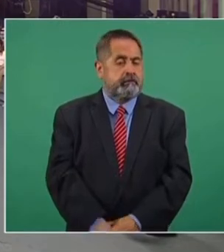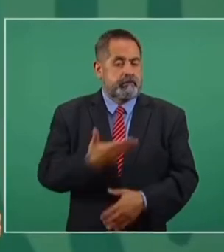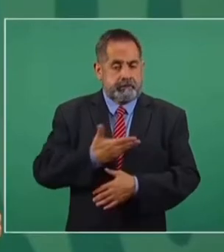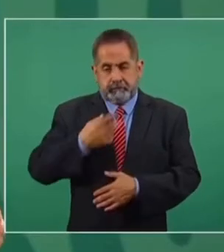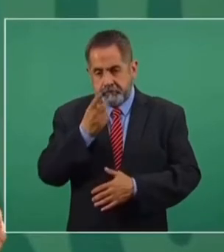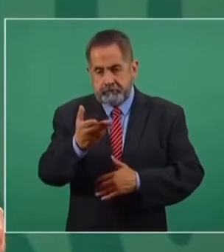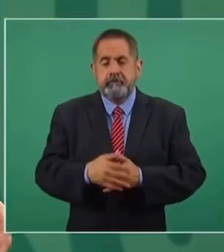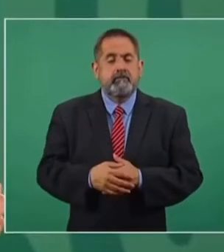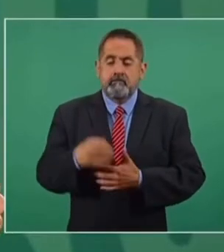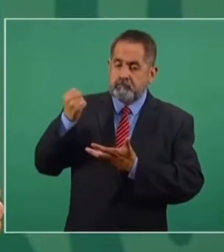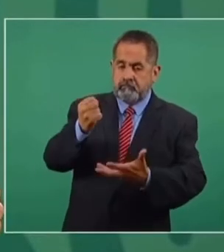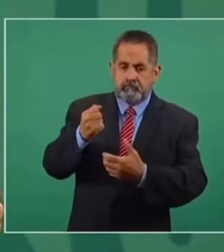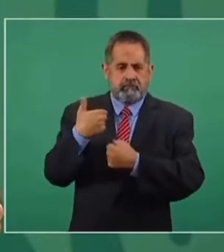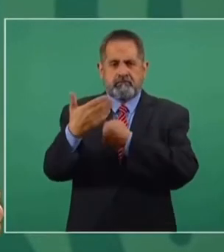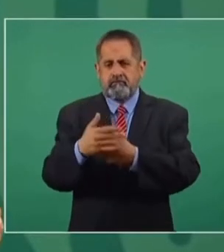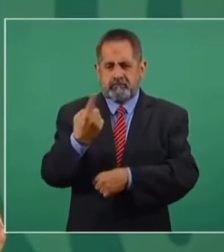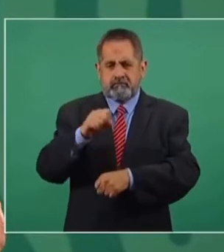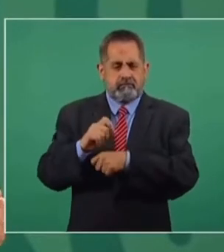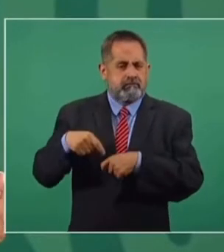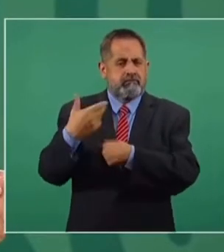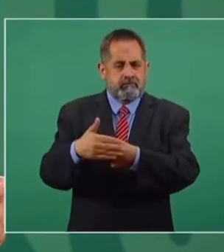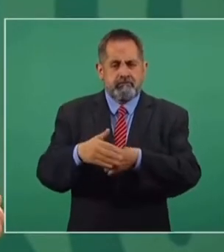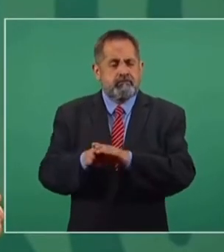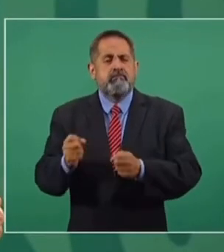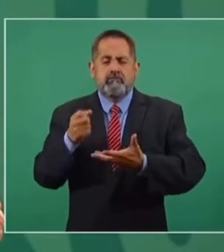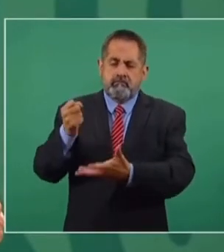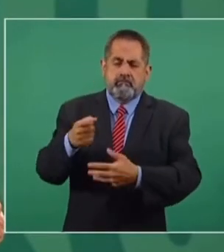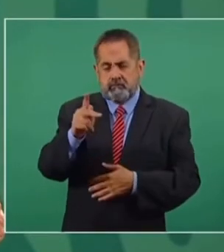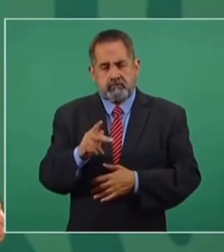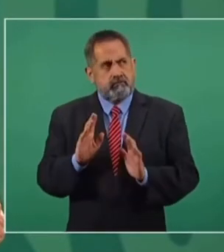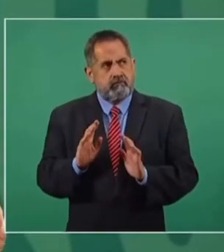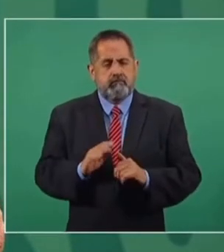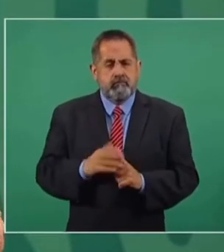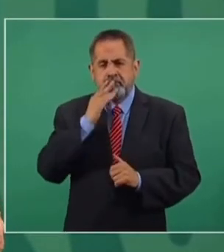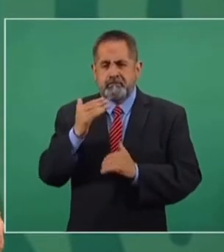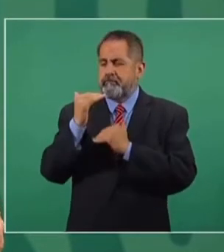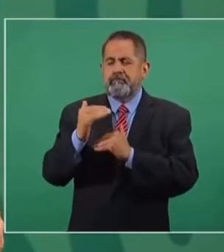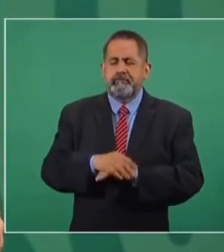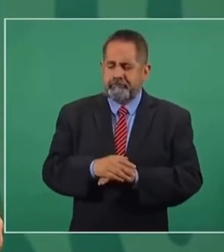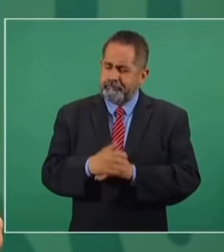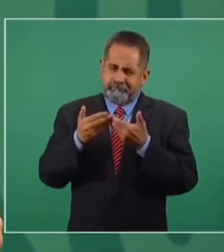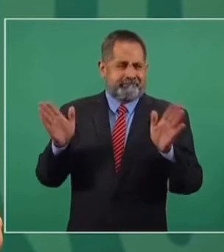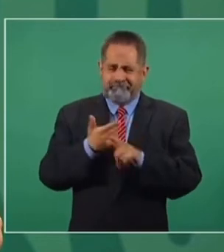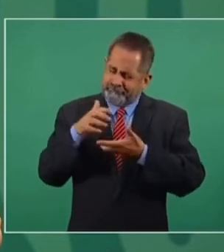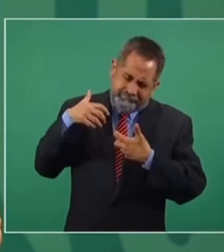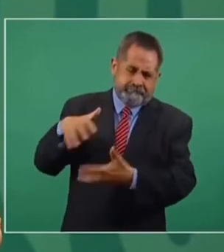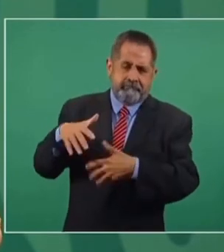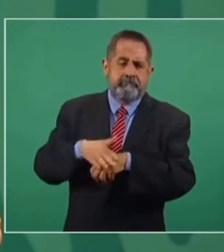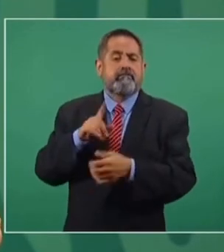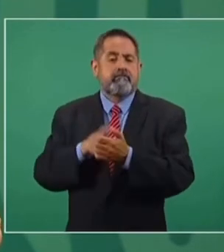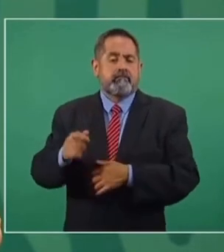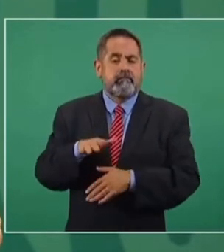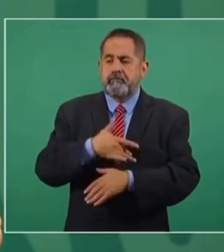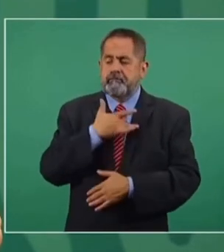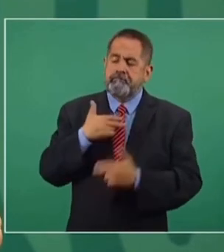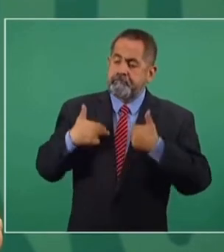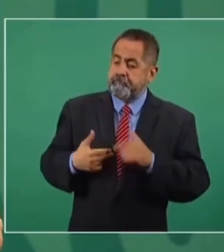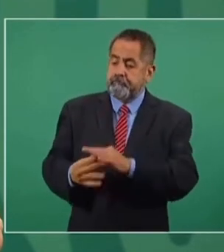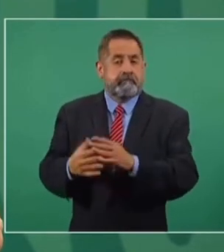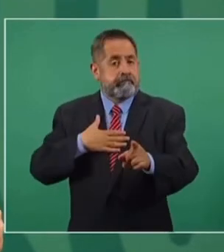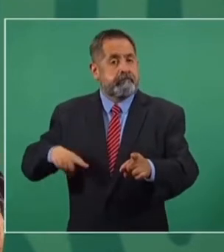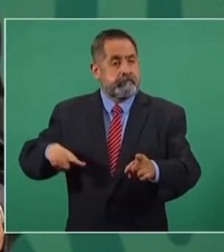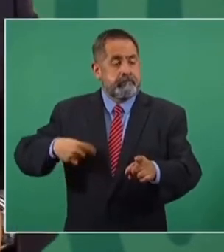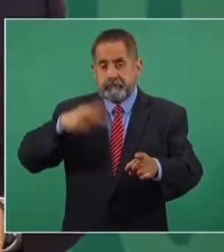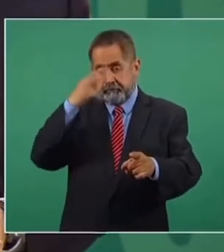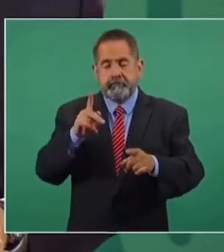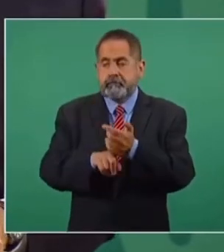El presupuesto se va a definir la semana próxima, pero no hay límite porque es un asunto humanitario. El gobierno nuestro, todo lo que tiene